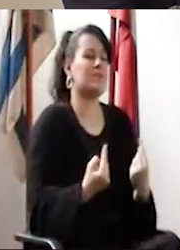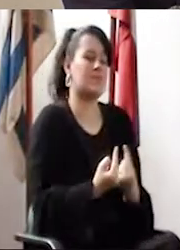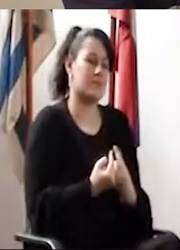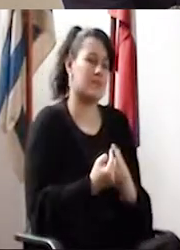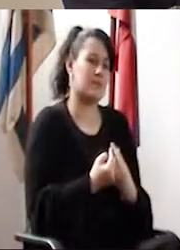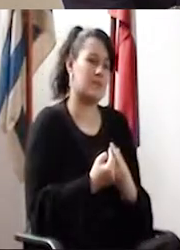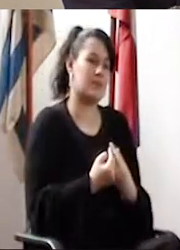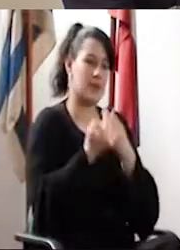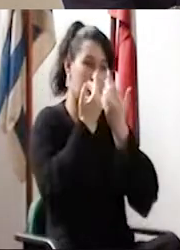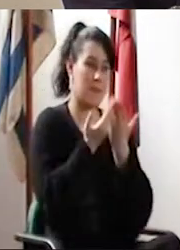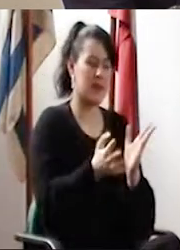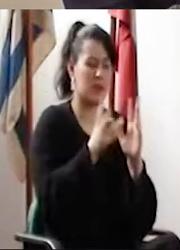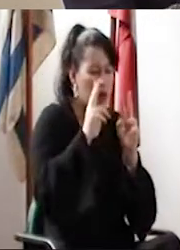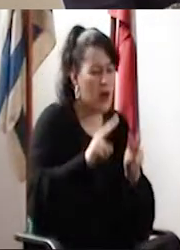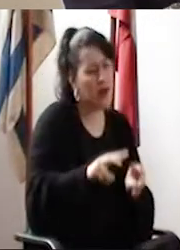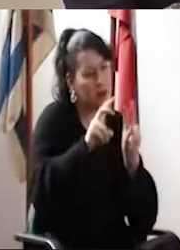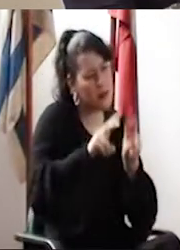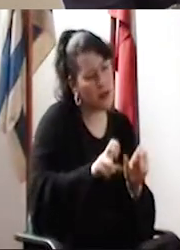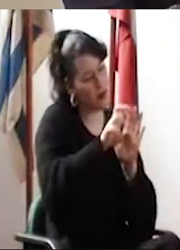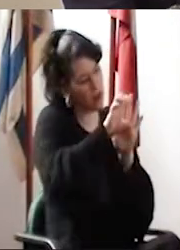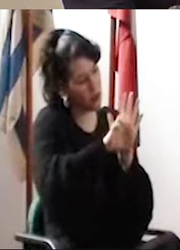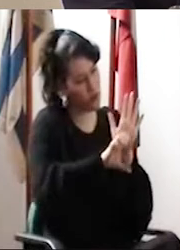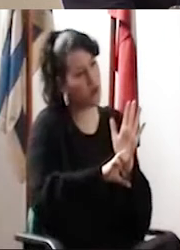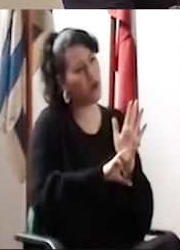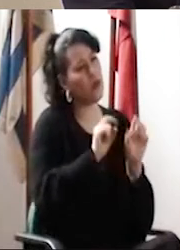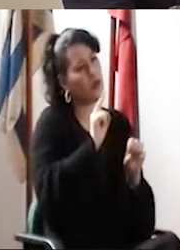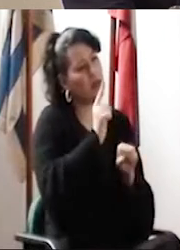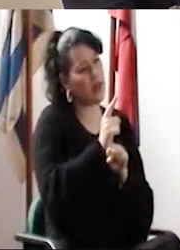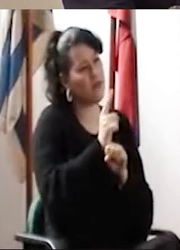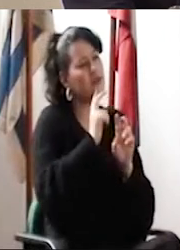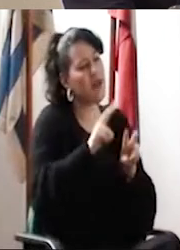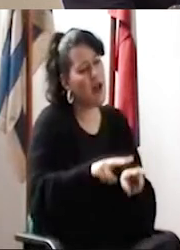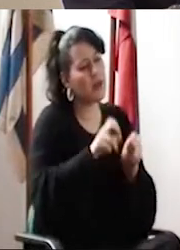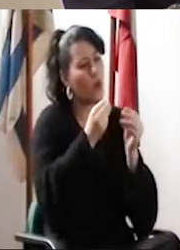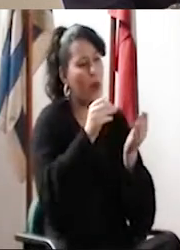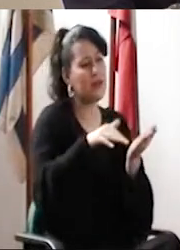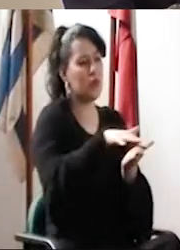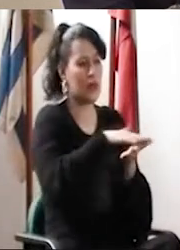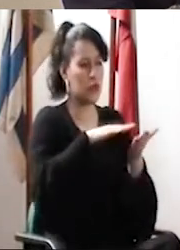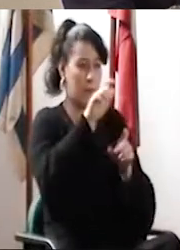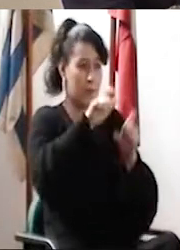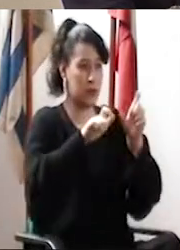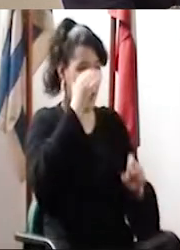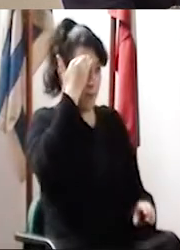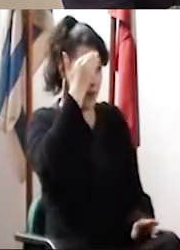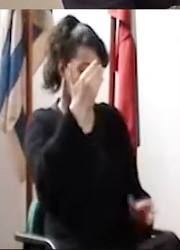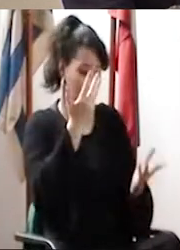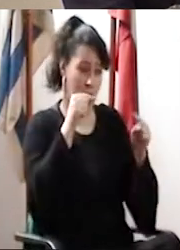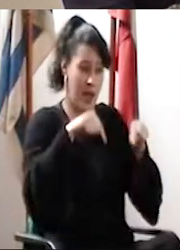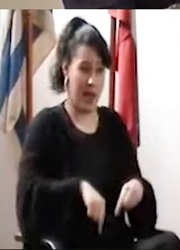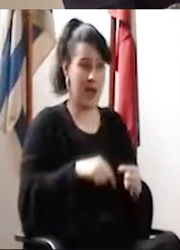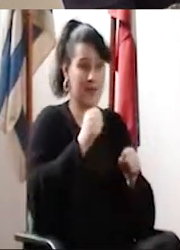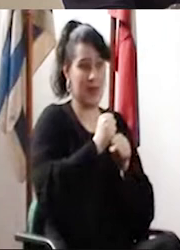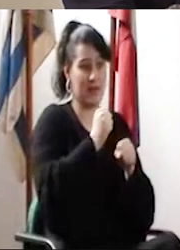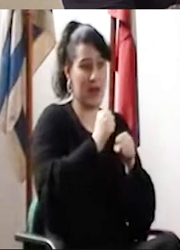Básicamente, nosotros cuando empezamos a analizar el Estatuto, teníamos que analizar cuáles son las situaciones de los docentes